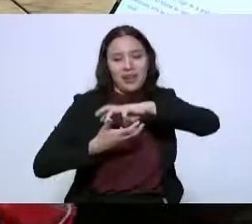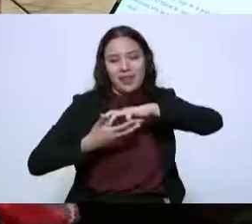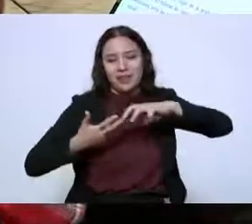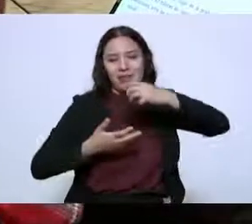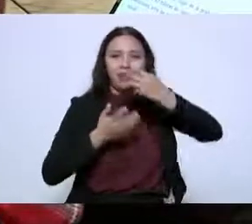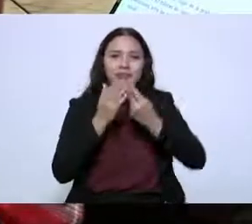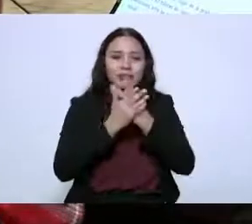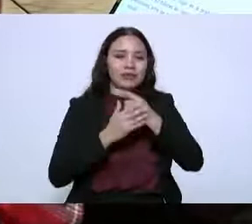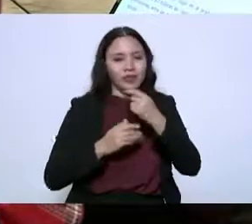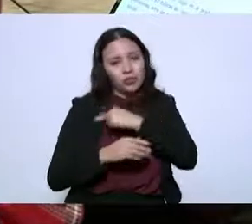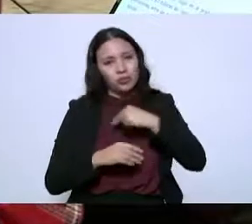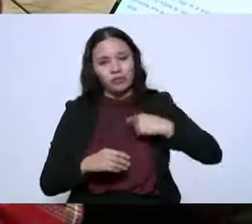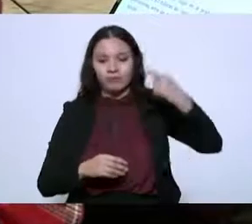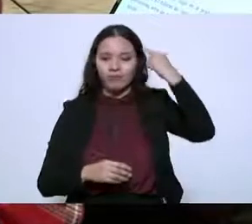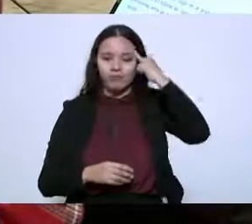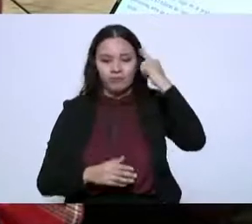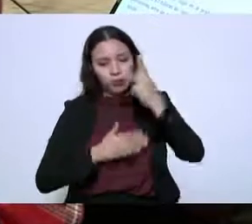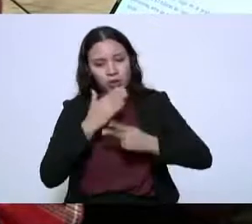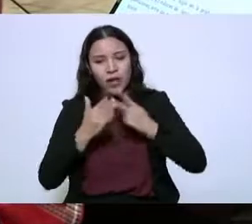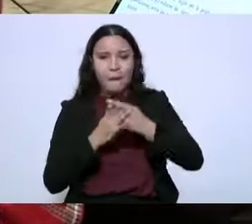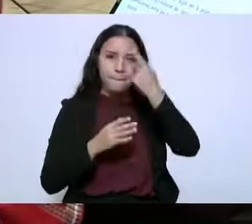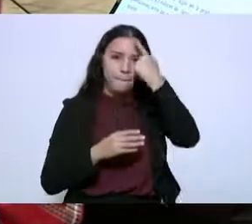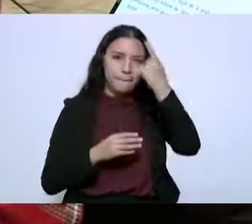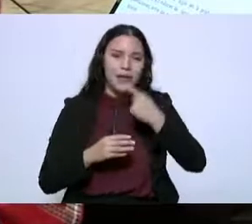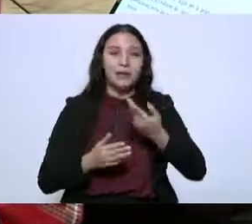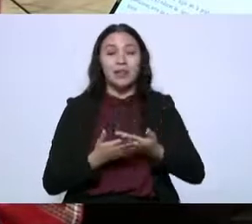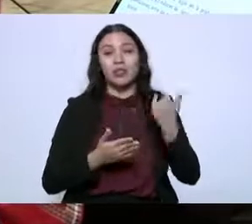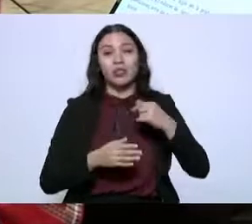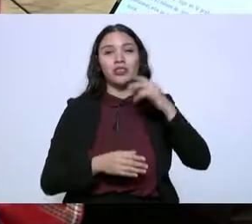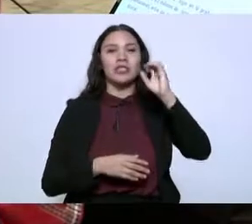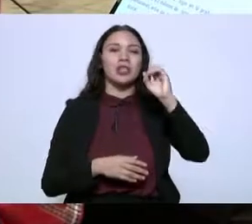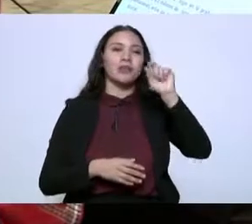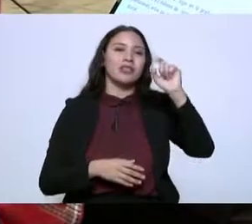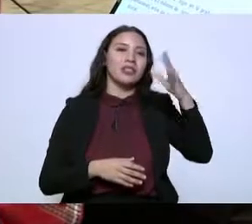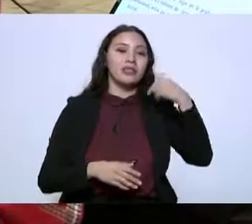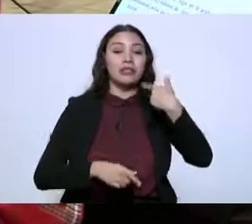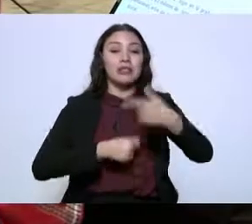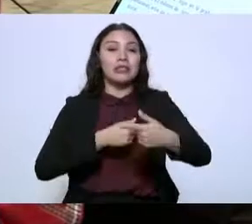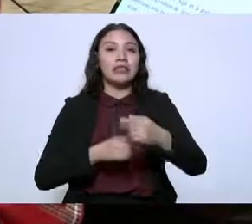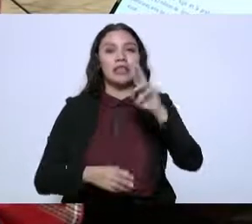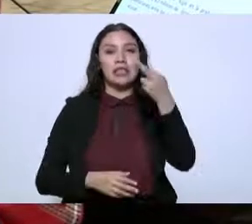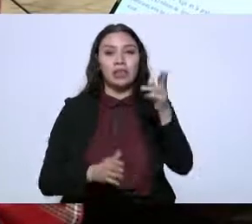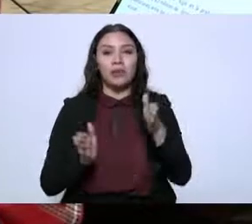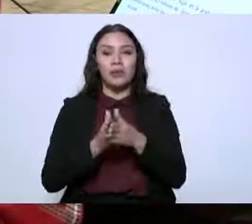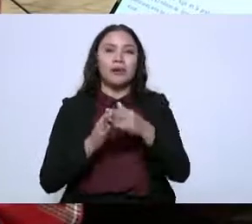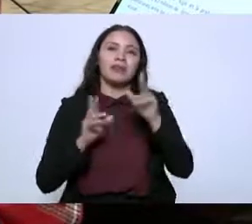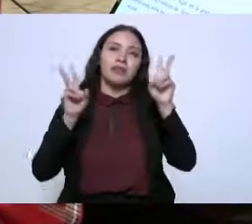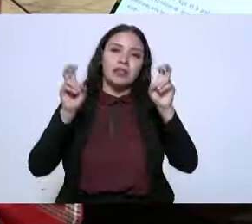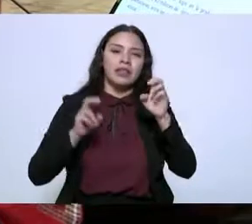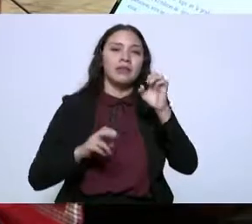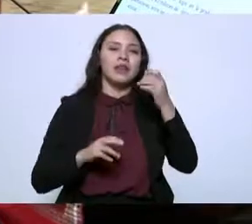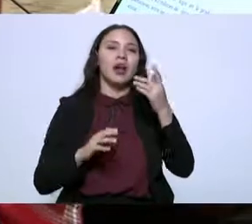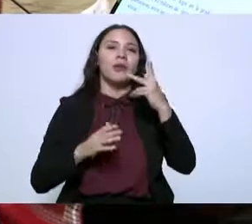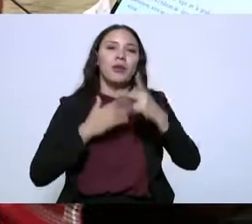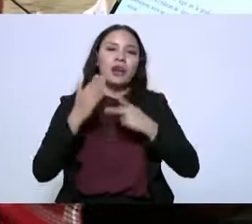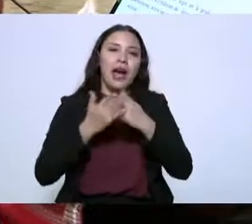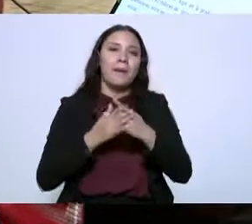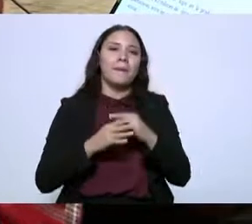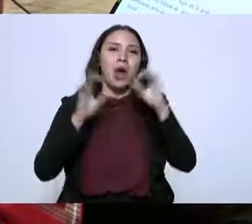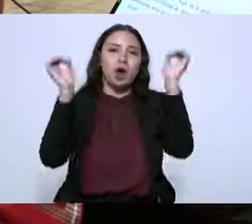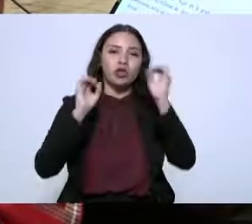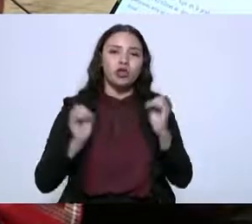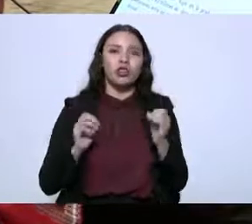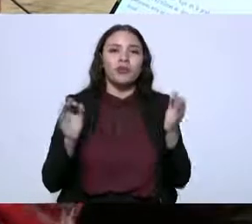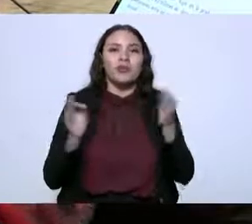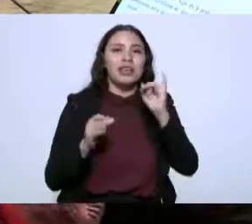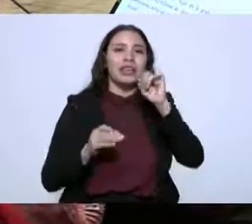del Agua operamos un programa en el Distrito 025 de Río Bravo, el programa Emergente Otoño-Invierno de